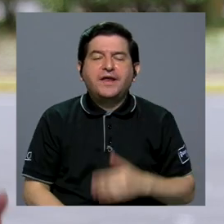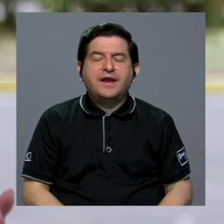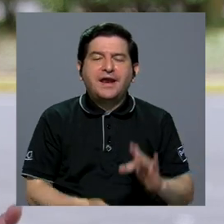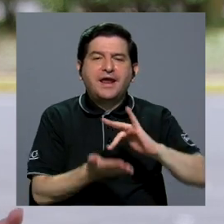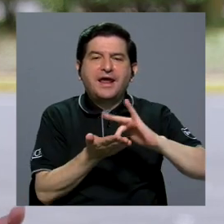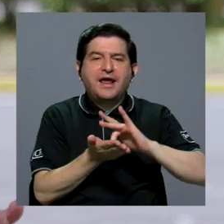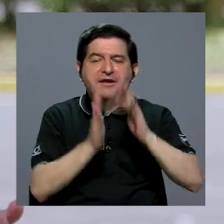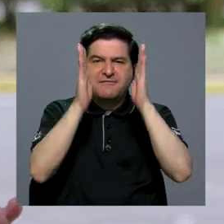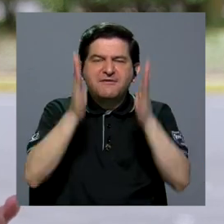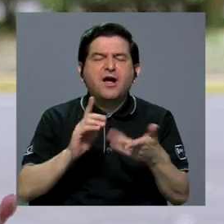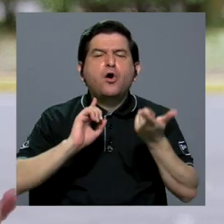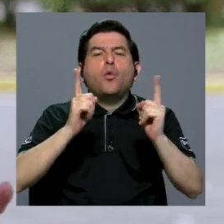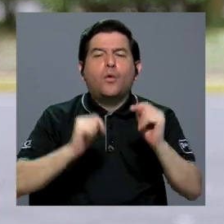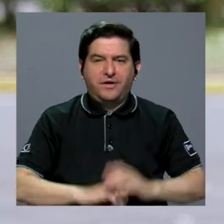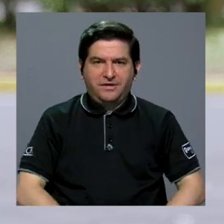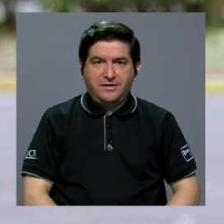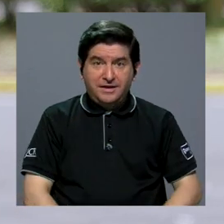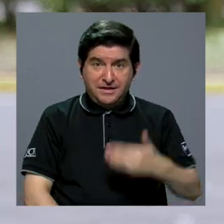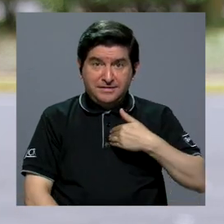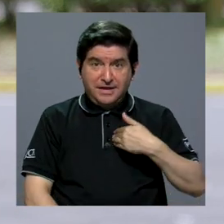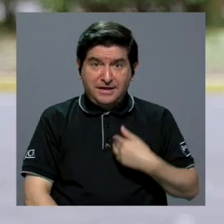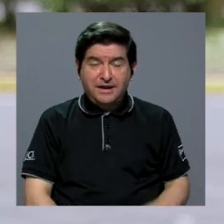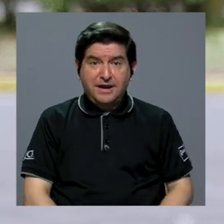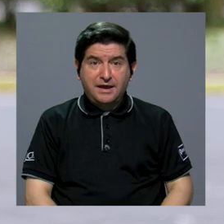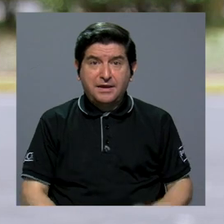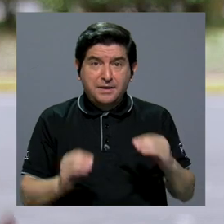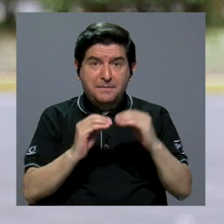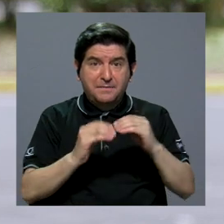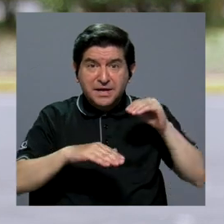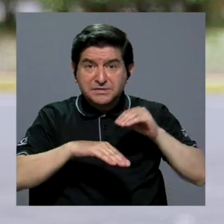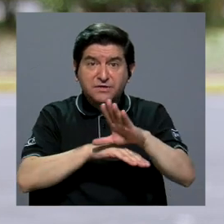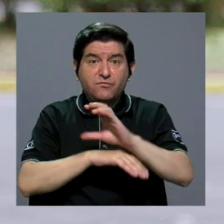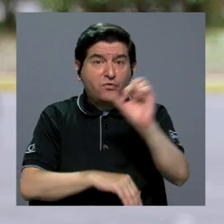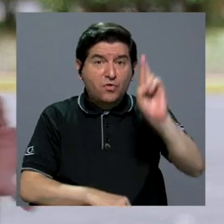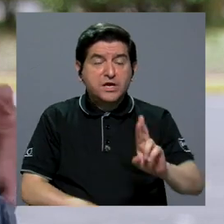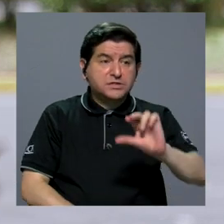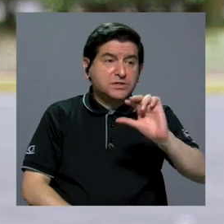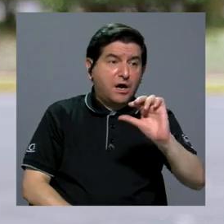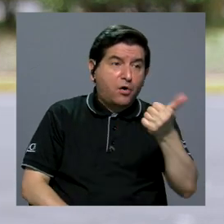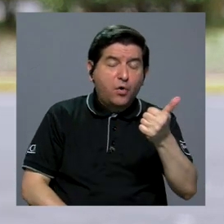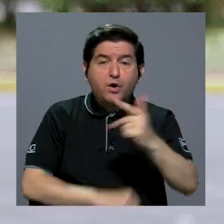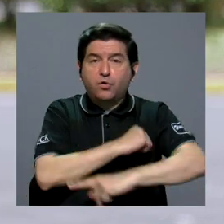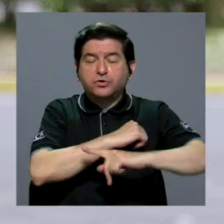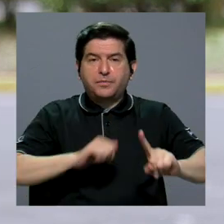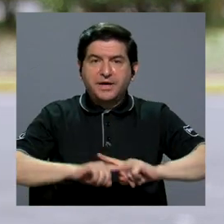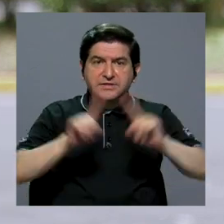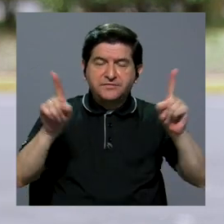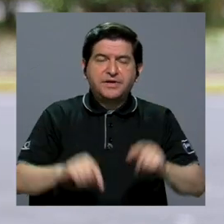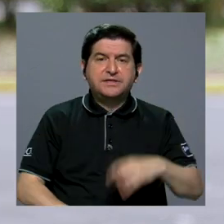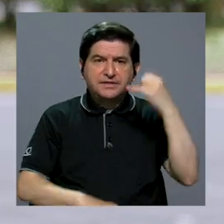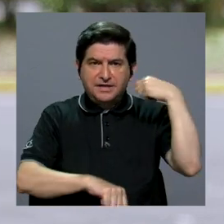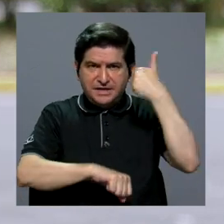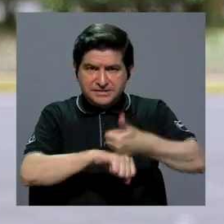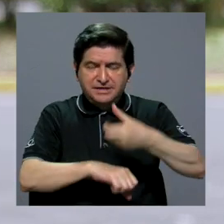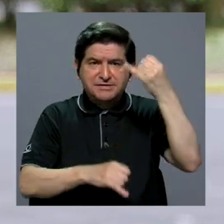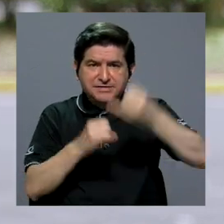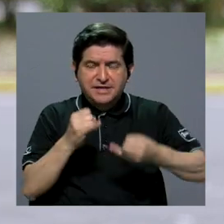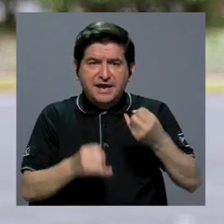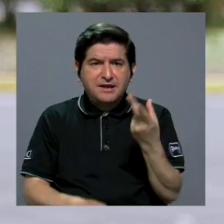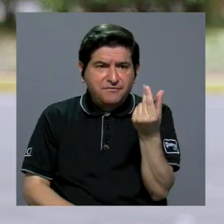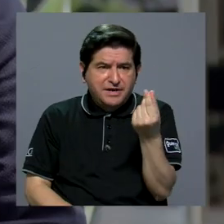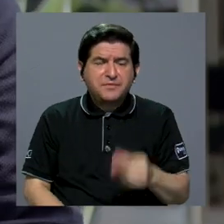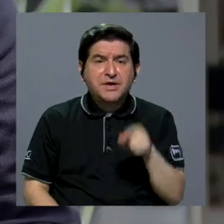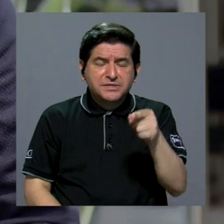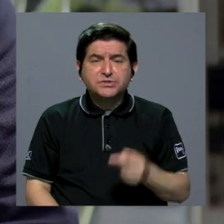farmacéuticos en específico? ¿Tienen un peso mayor en Costa Rica que en otros como para la formación final del precio del medicamento del producto que se